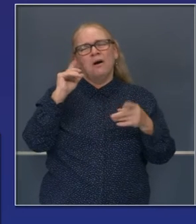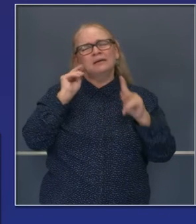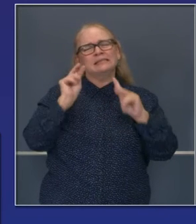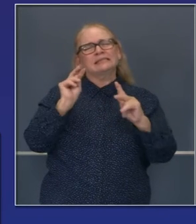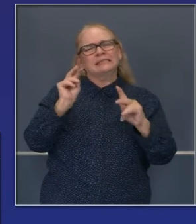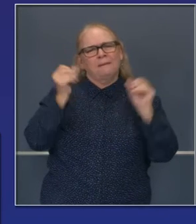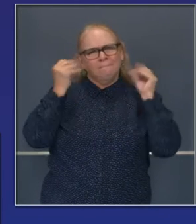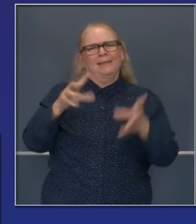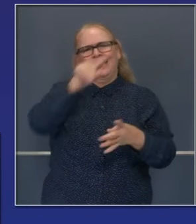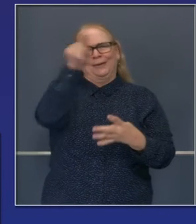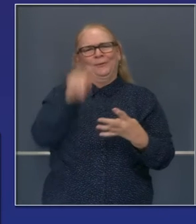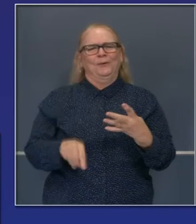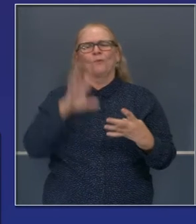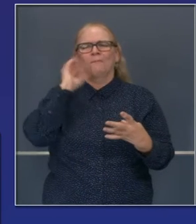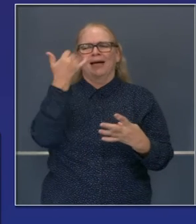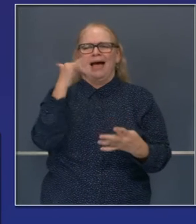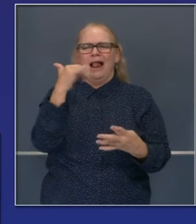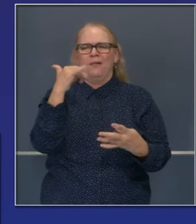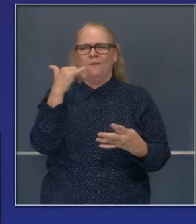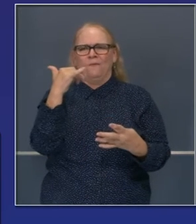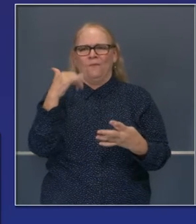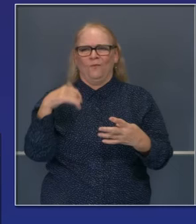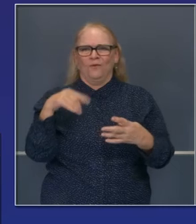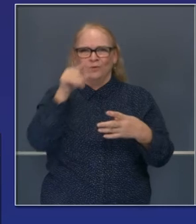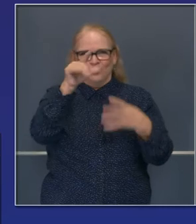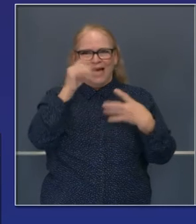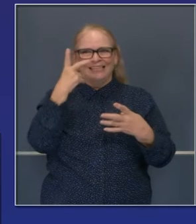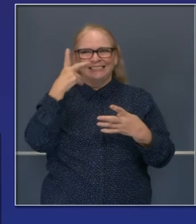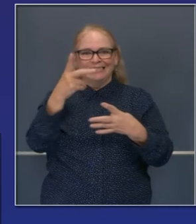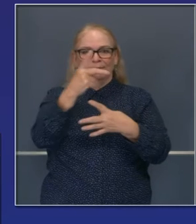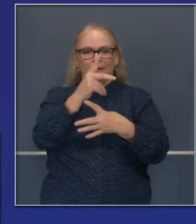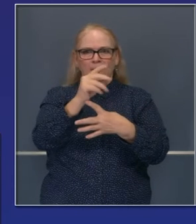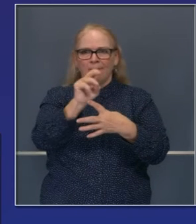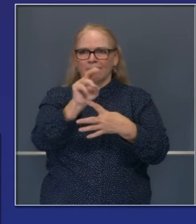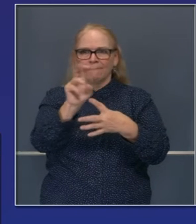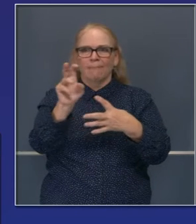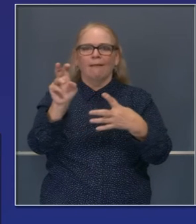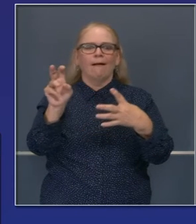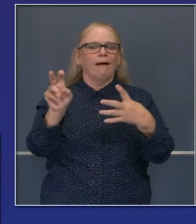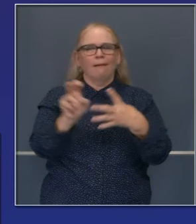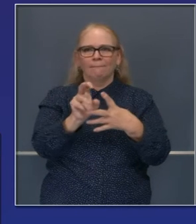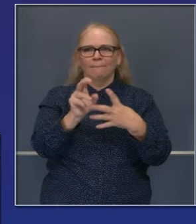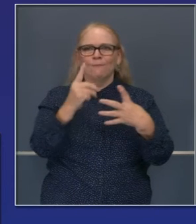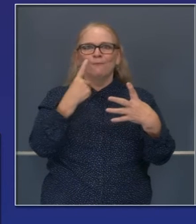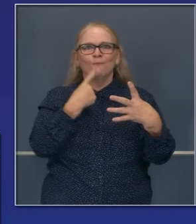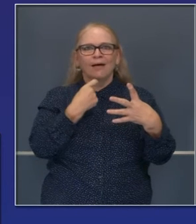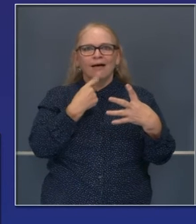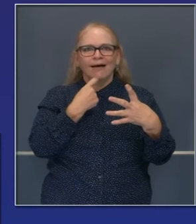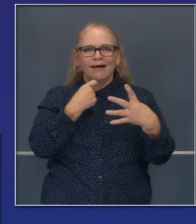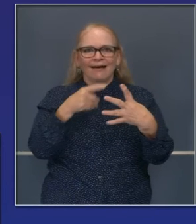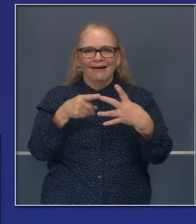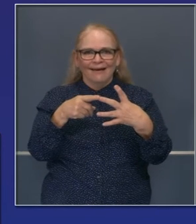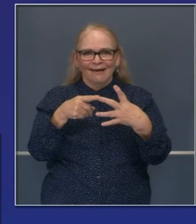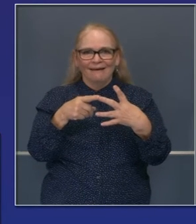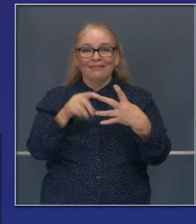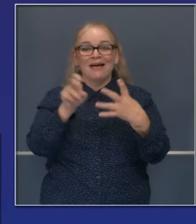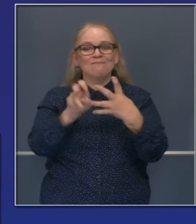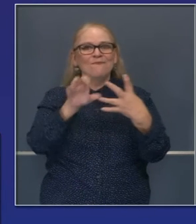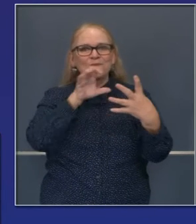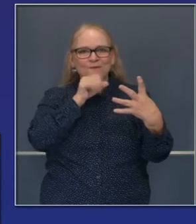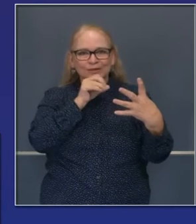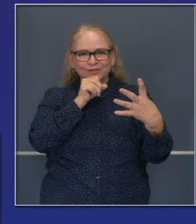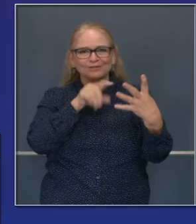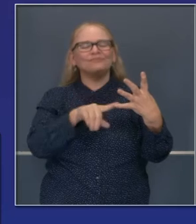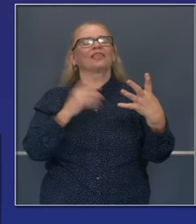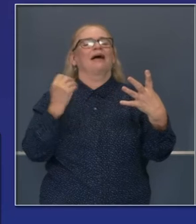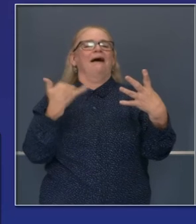actualizando todavía más este mapa. Usamos este sistema de niveles para informarnos de lo que pasa en las